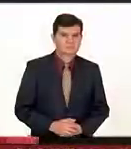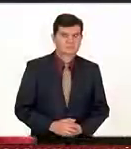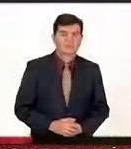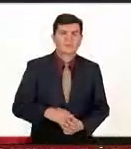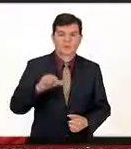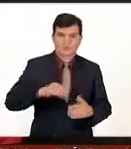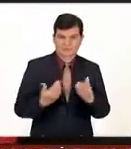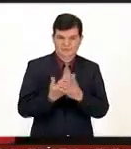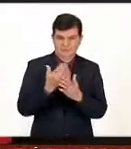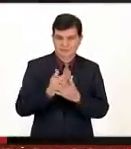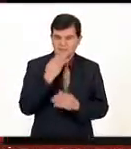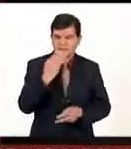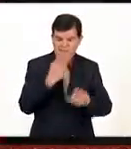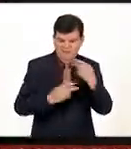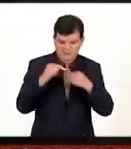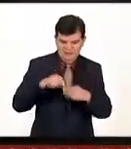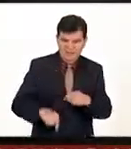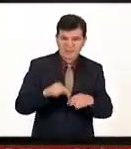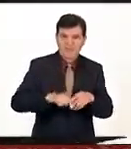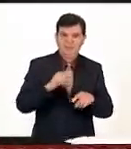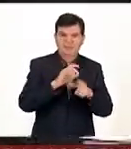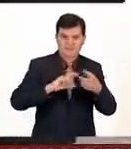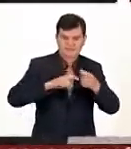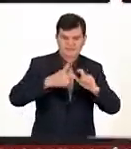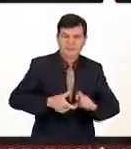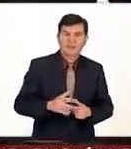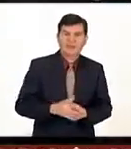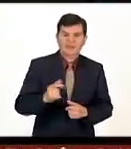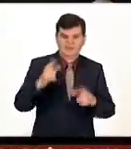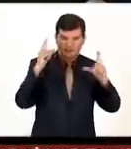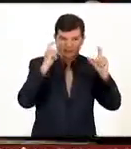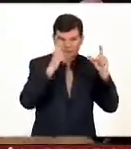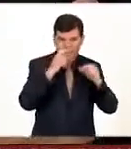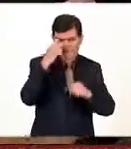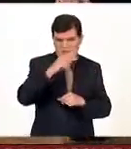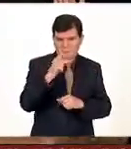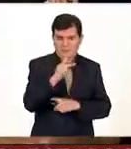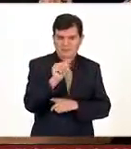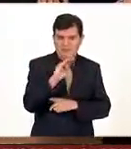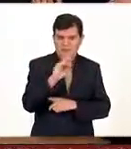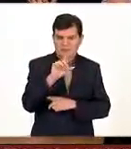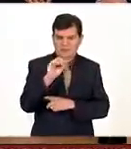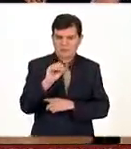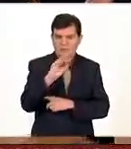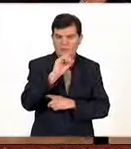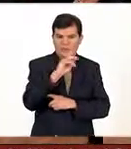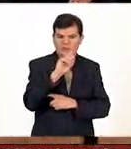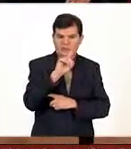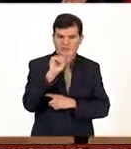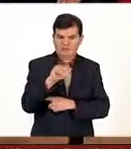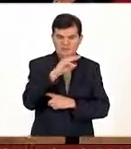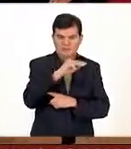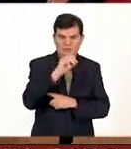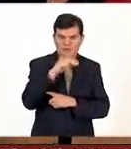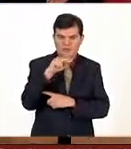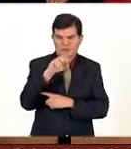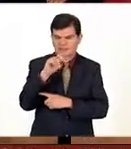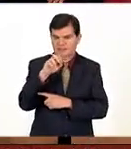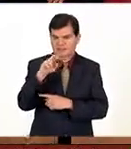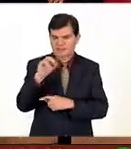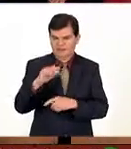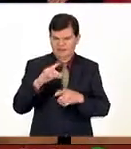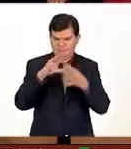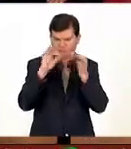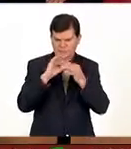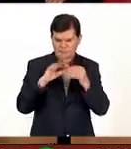Esta mañana le damos la bienvenida aquí en el estudio de México al día al fotógrafo mexicano Pablo Ortiz Monasterio que nos va a hablar pues